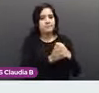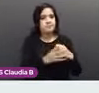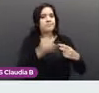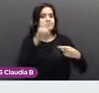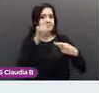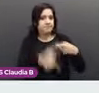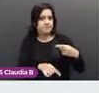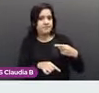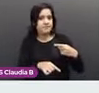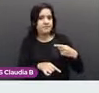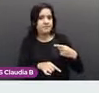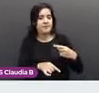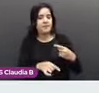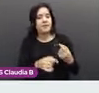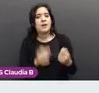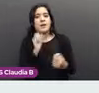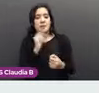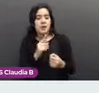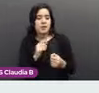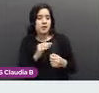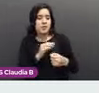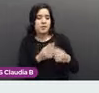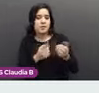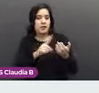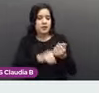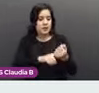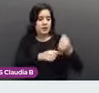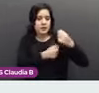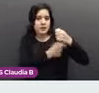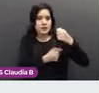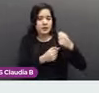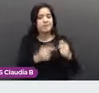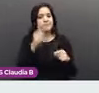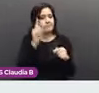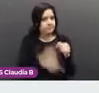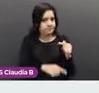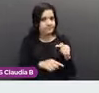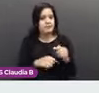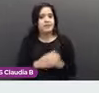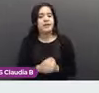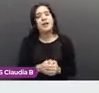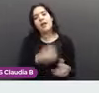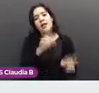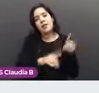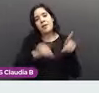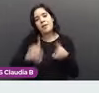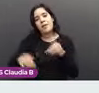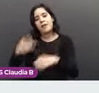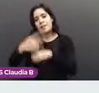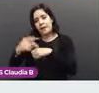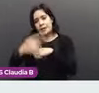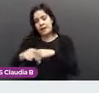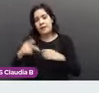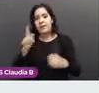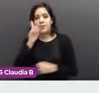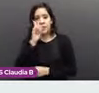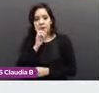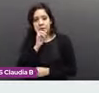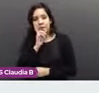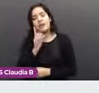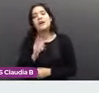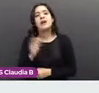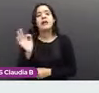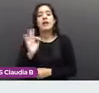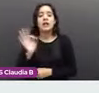con ganglios o una cirugía conservadora. Esto va a depender de los factores de riesgo de la paciente. Si se le hace mastectomía